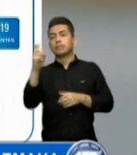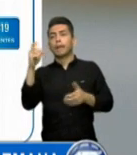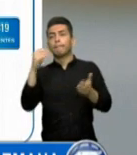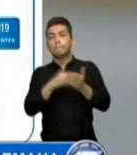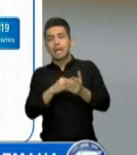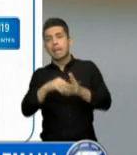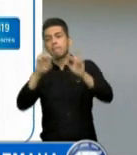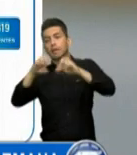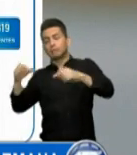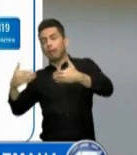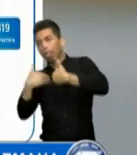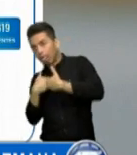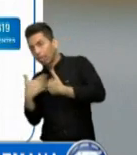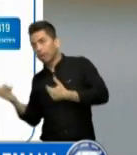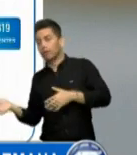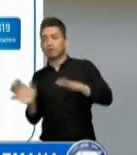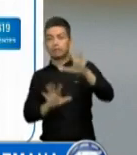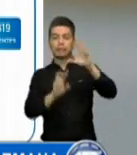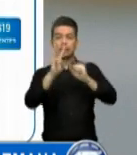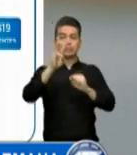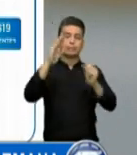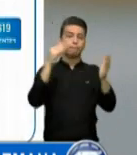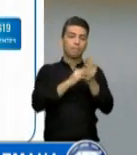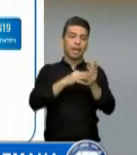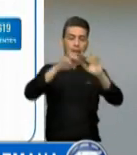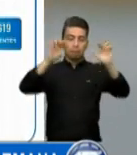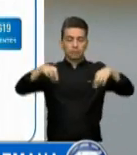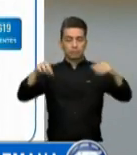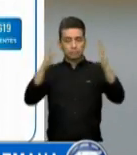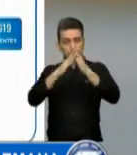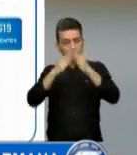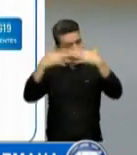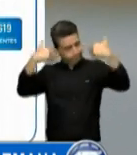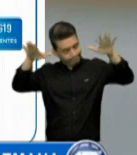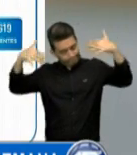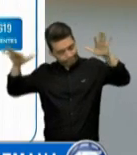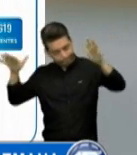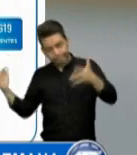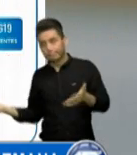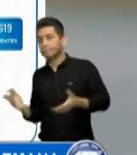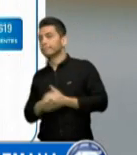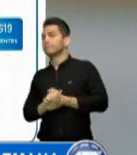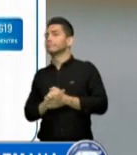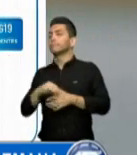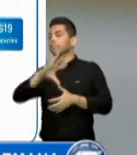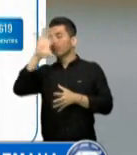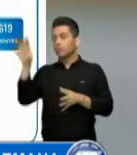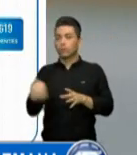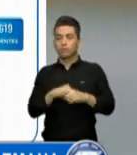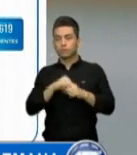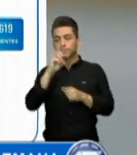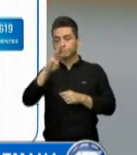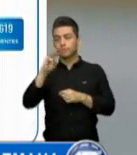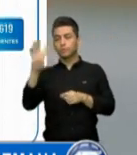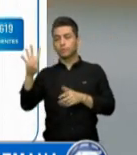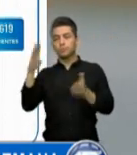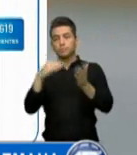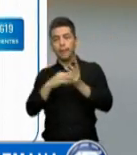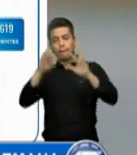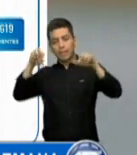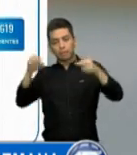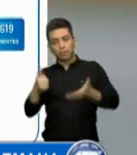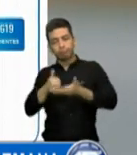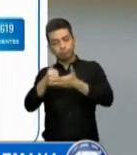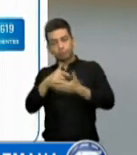,063 personas evacuadas, 34,201 personas atendidas, 2,211 personas albergadas,